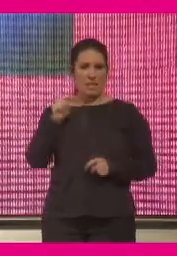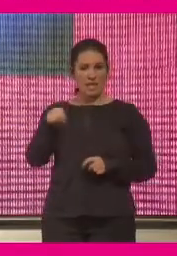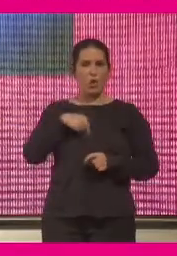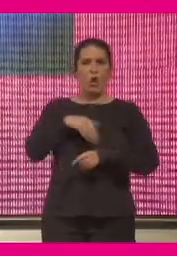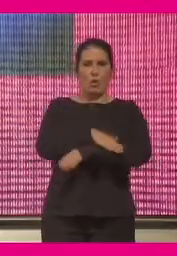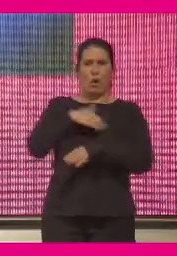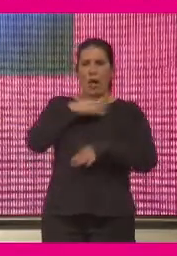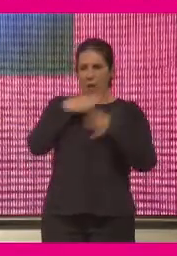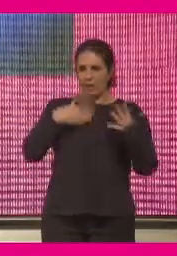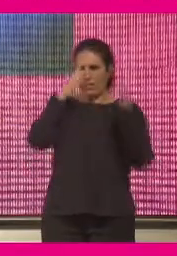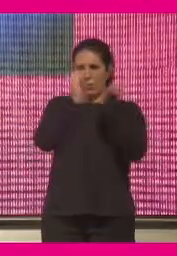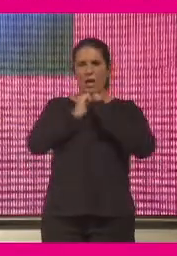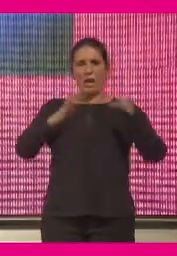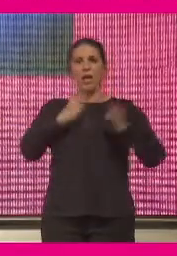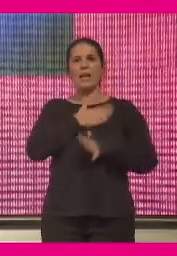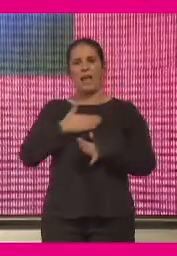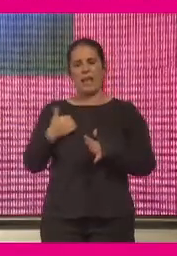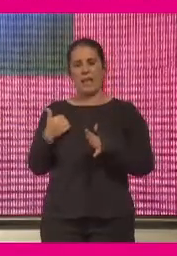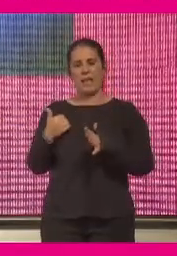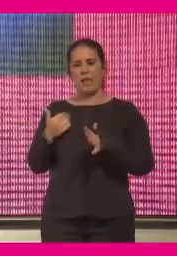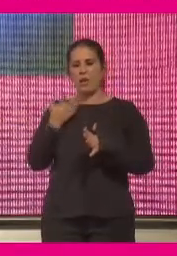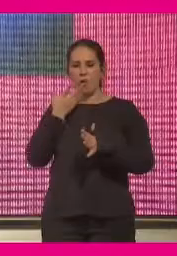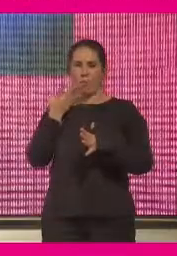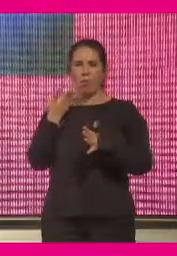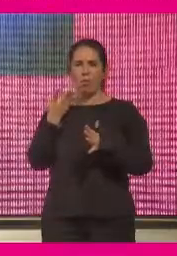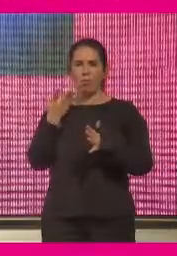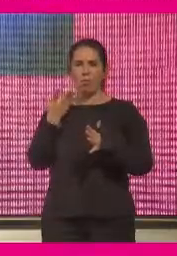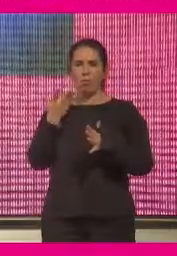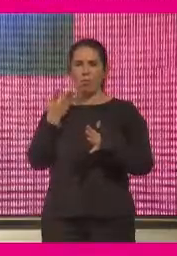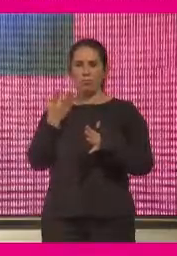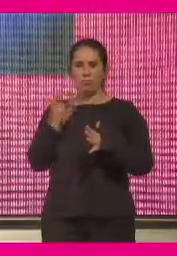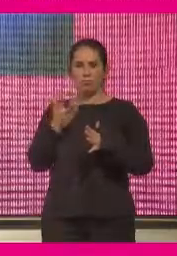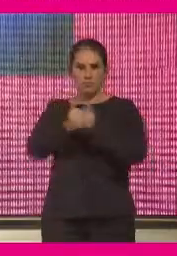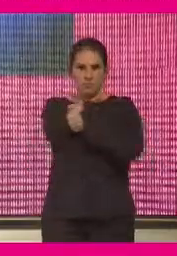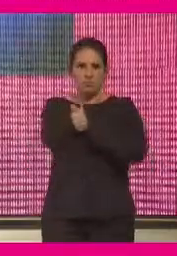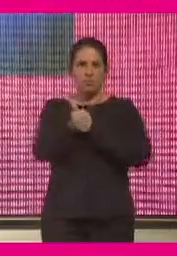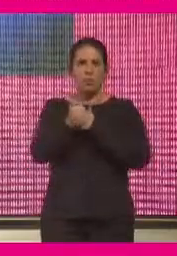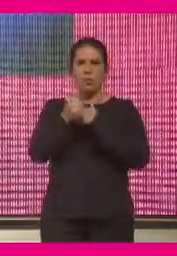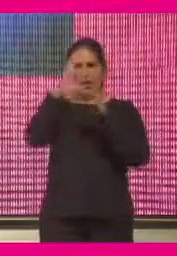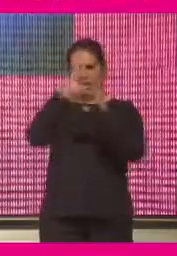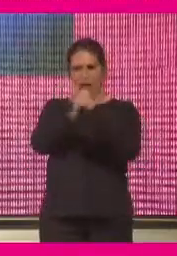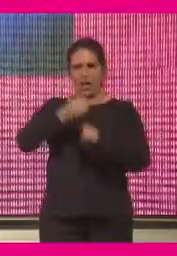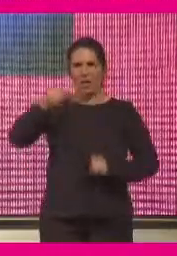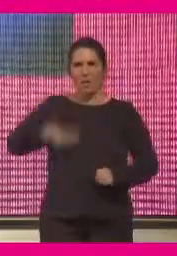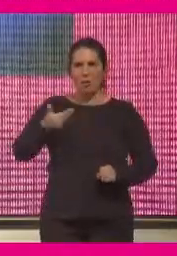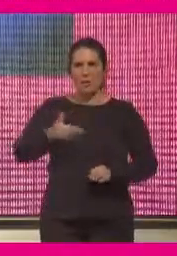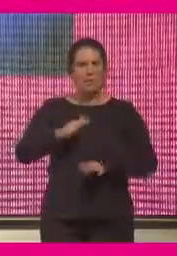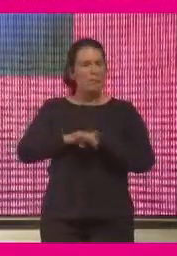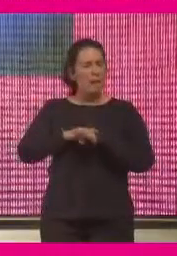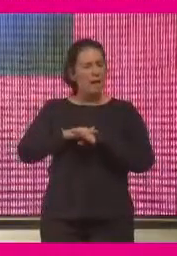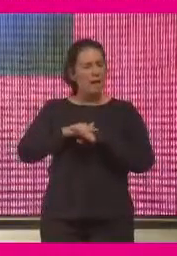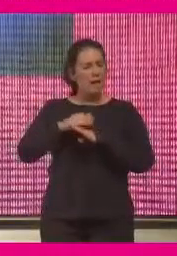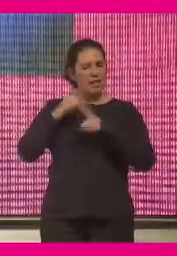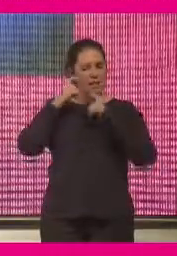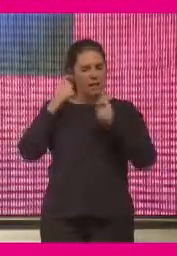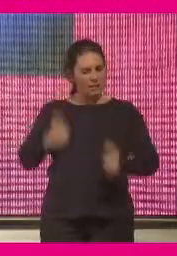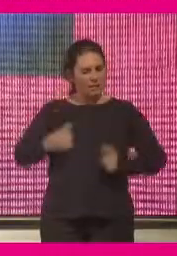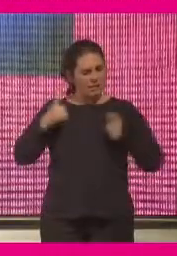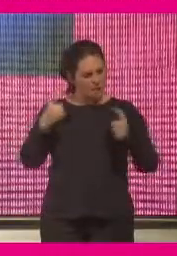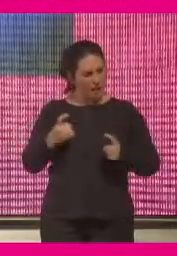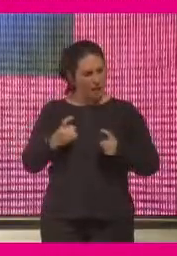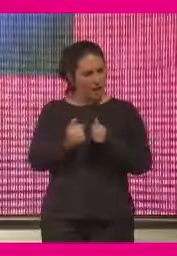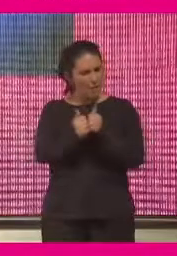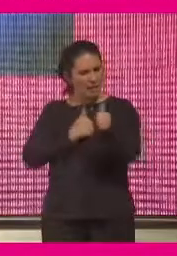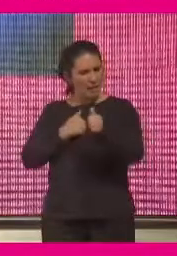clarísimo que queremos atajar y que vamos a hacer un enfoque muy importante en recuperar estas posiciones de desventaja